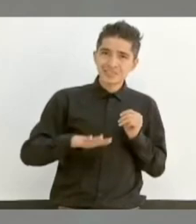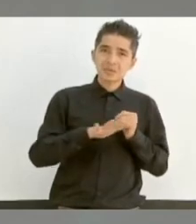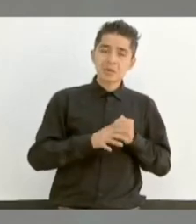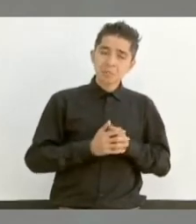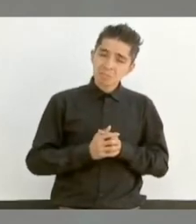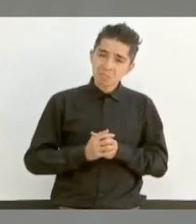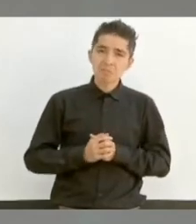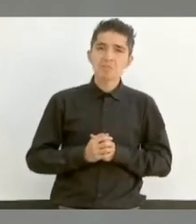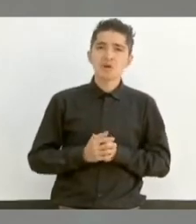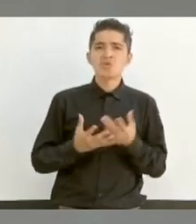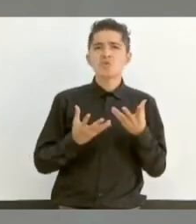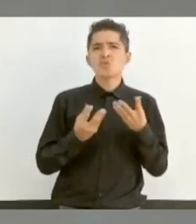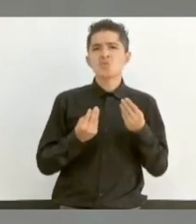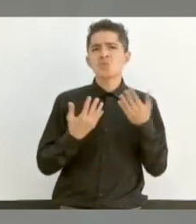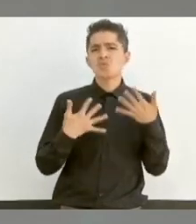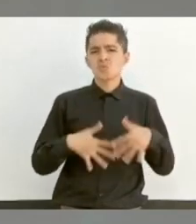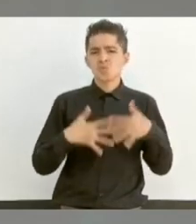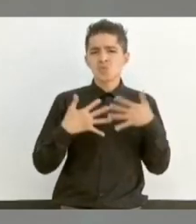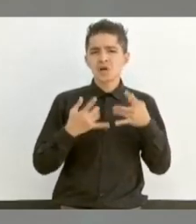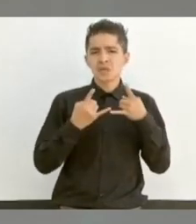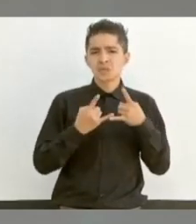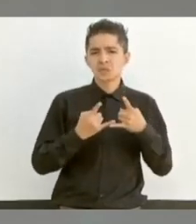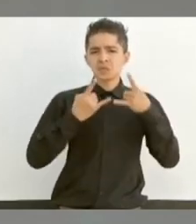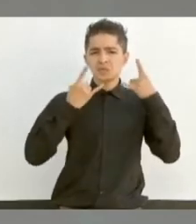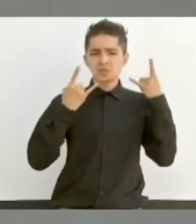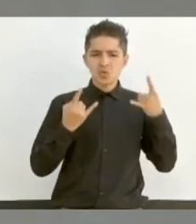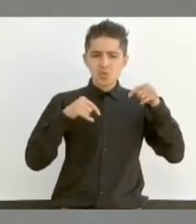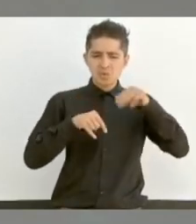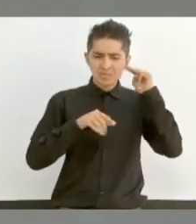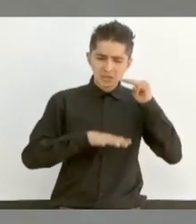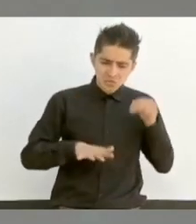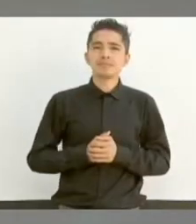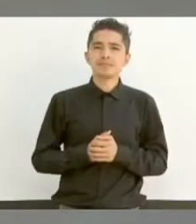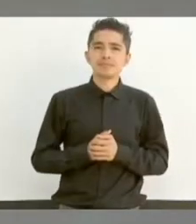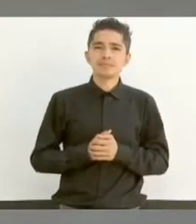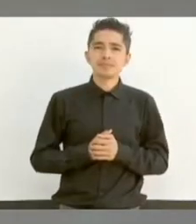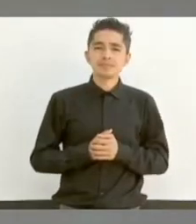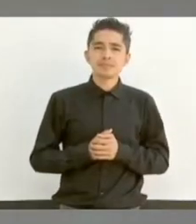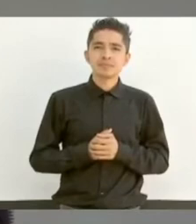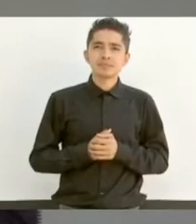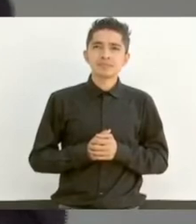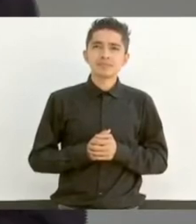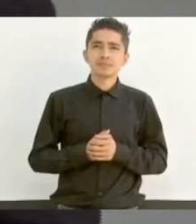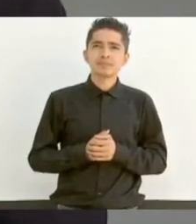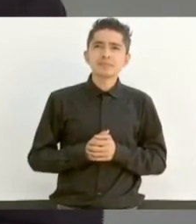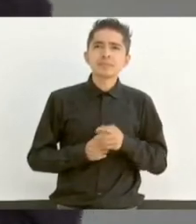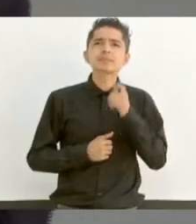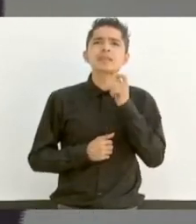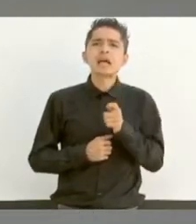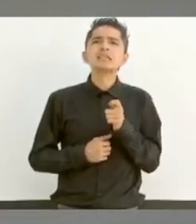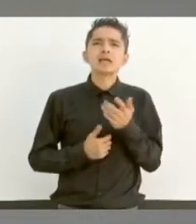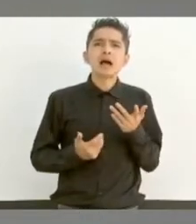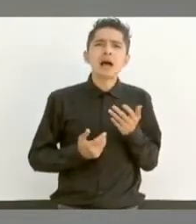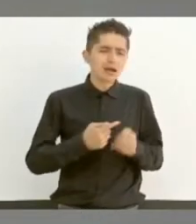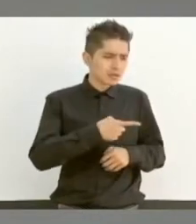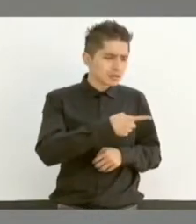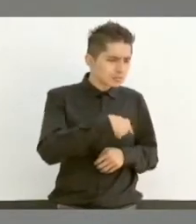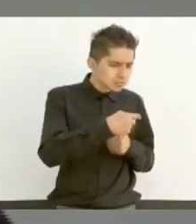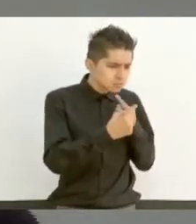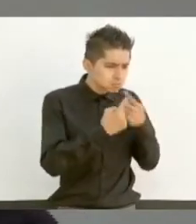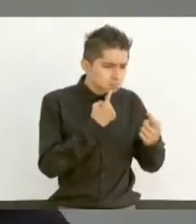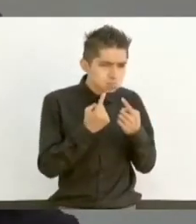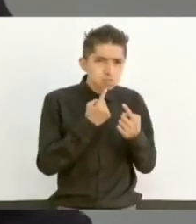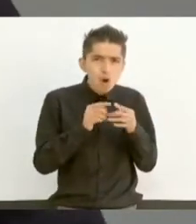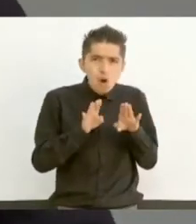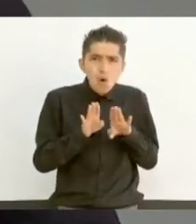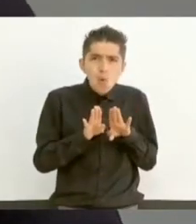tanta historia, con tanta cultura. La estrategia que se está aplicando